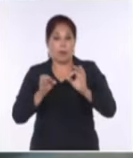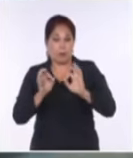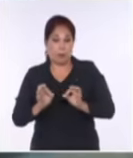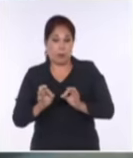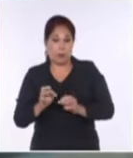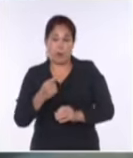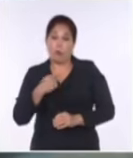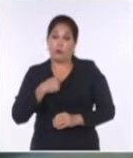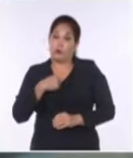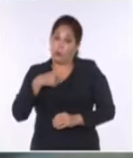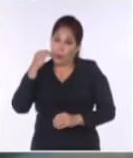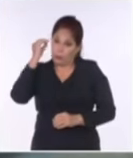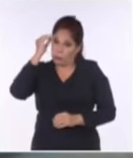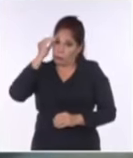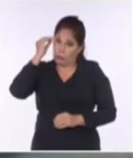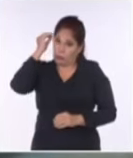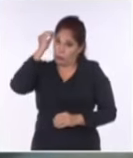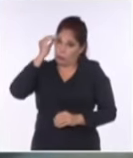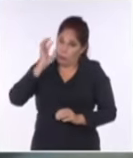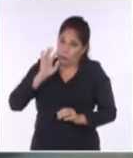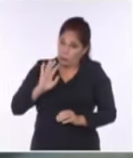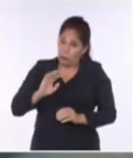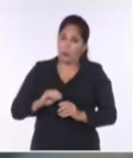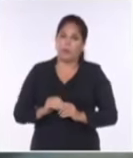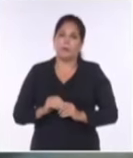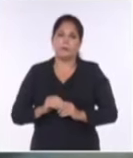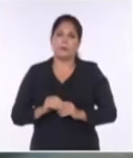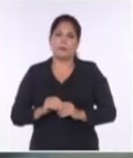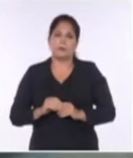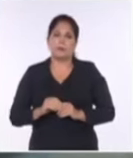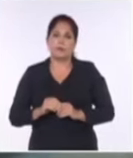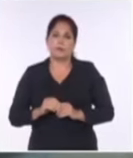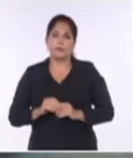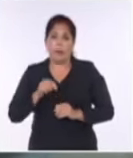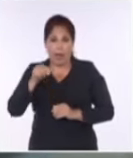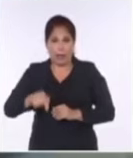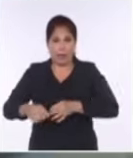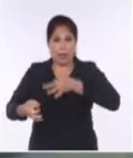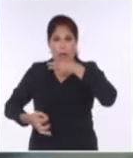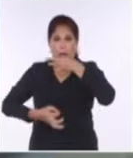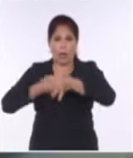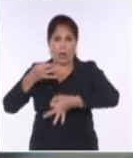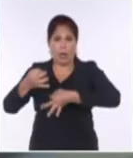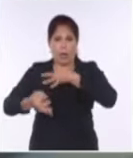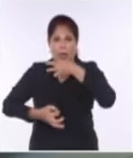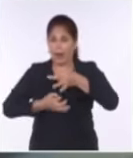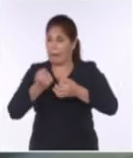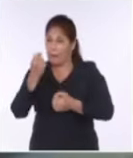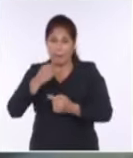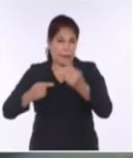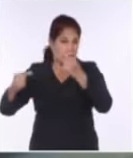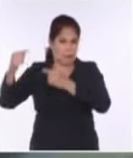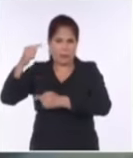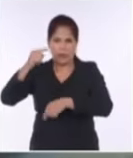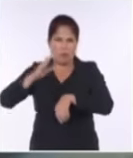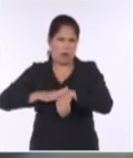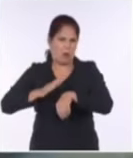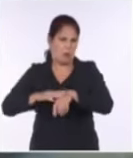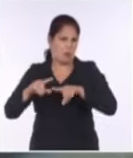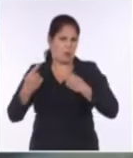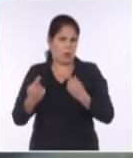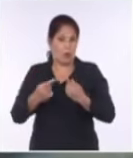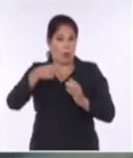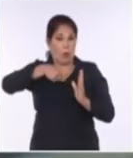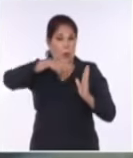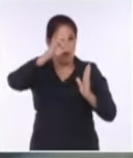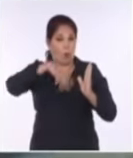yo diría que además de lo que se ha explicado aquí, la causa fundamental de que la bancarización